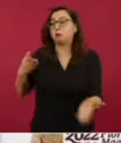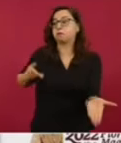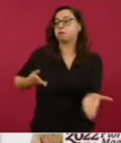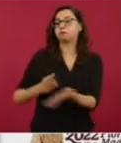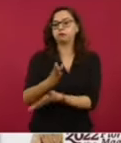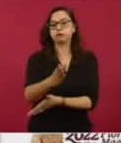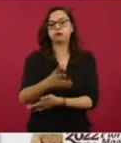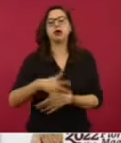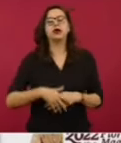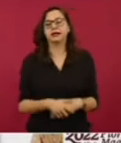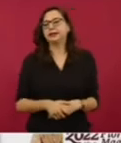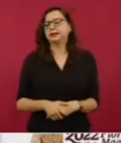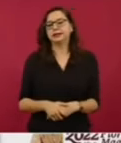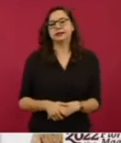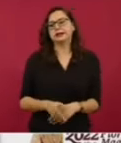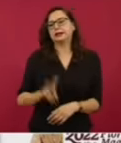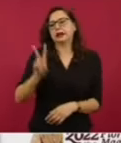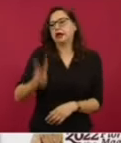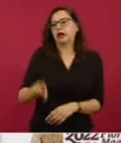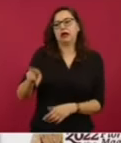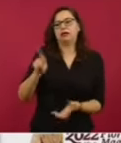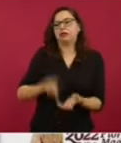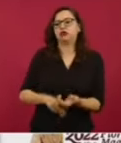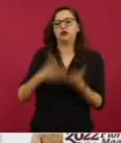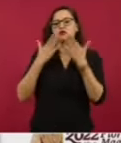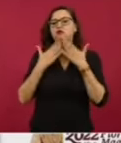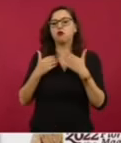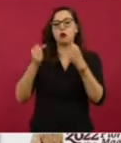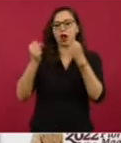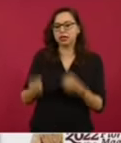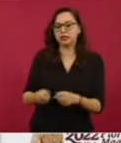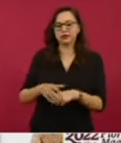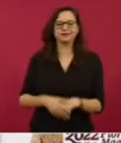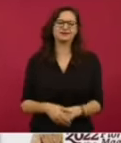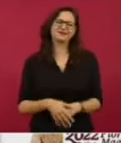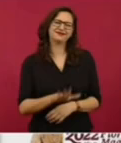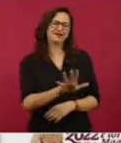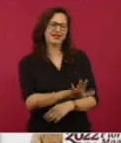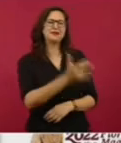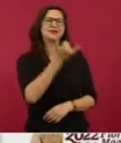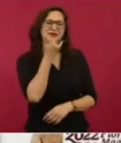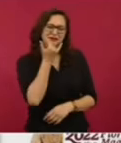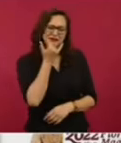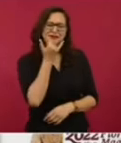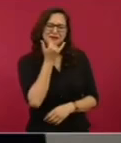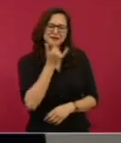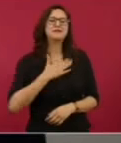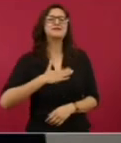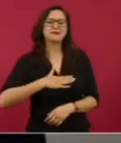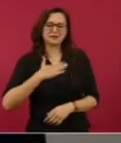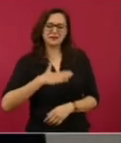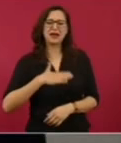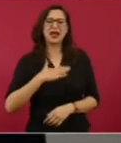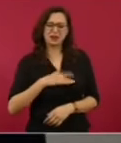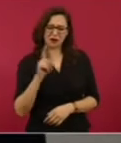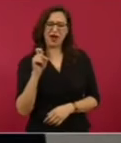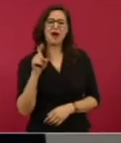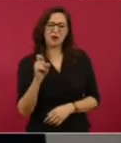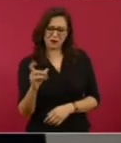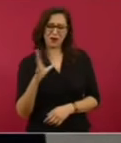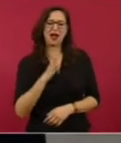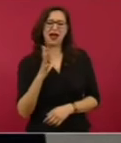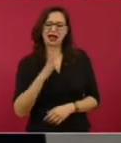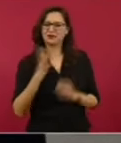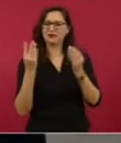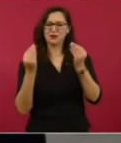¿Han entendido la seguridad de la terminal? Bueno, primero sí había agua en los baños, está documentado por youtubers, tiktokers